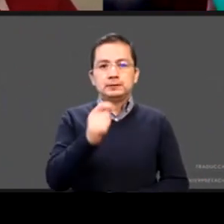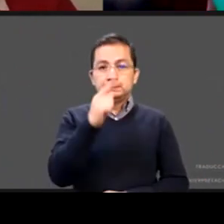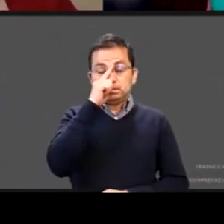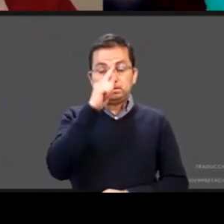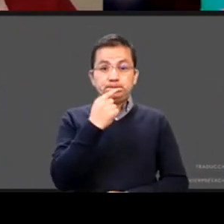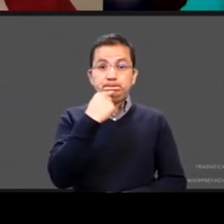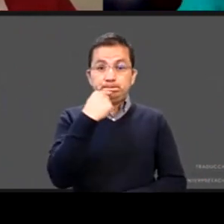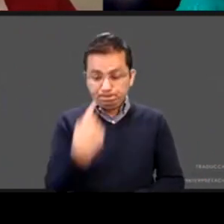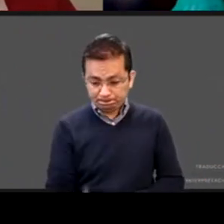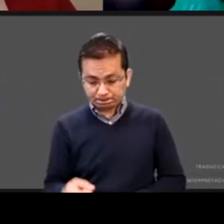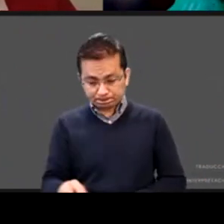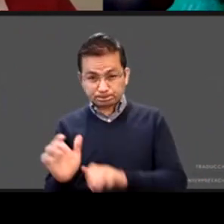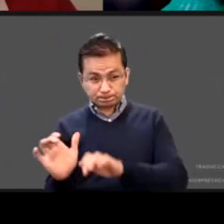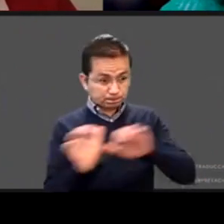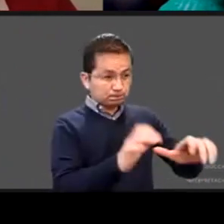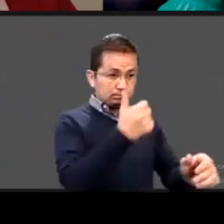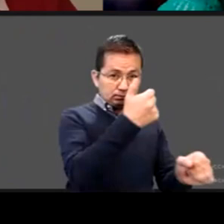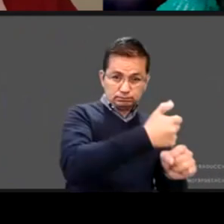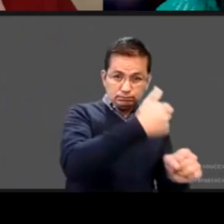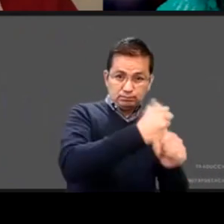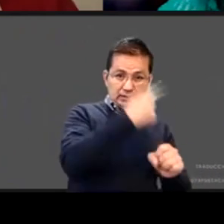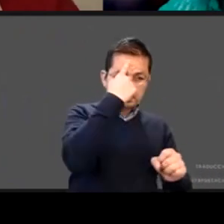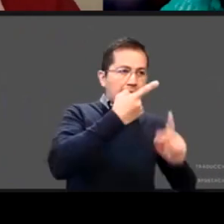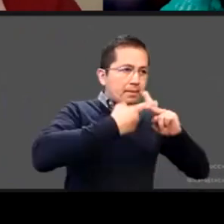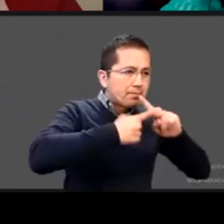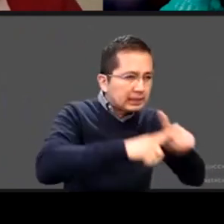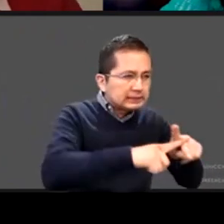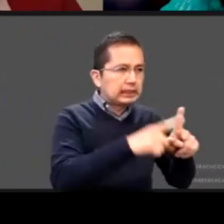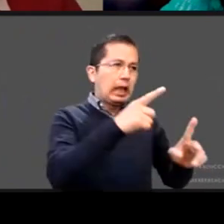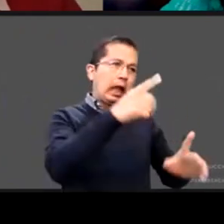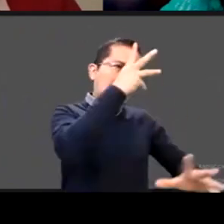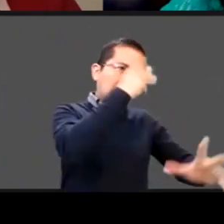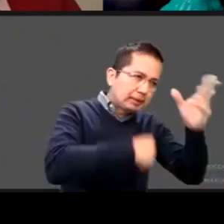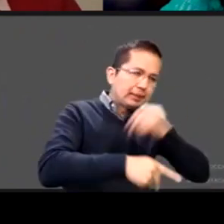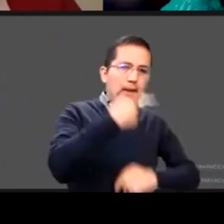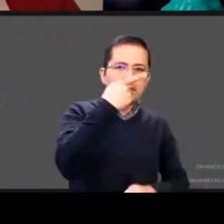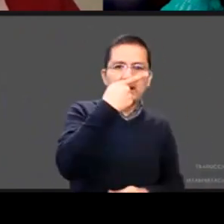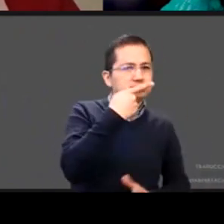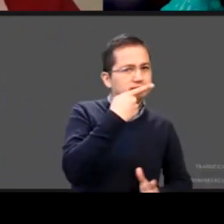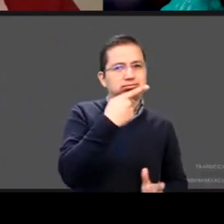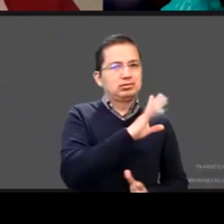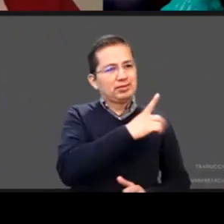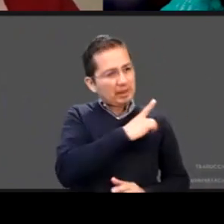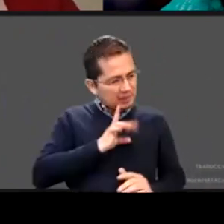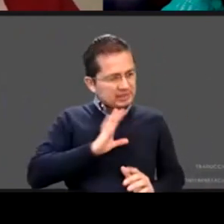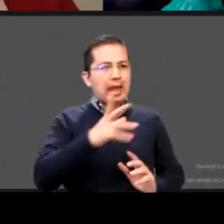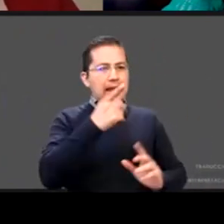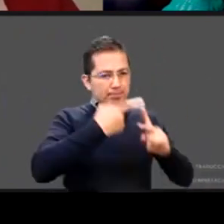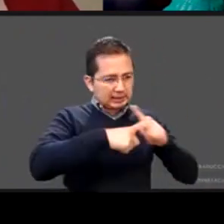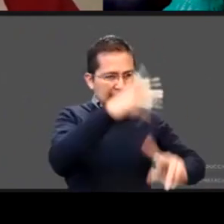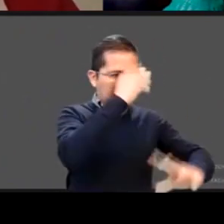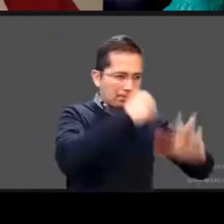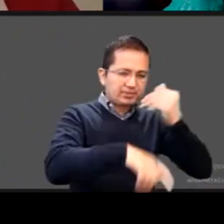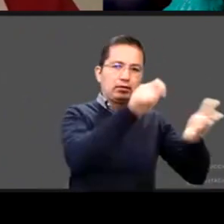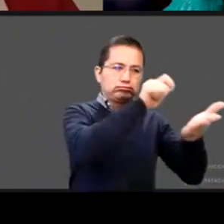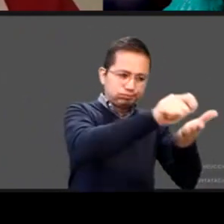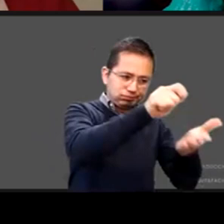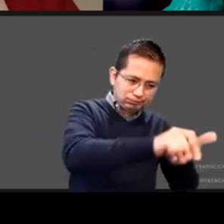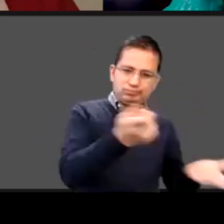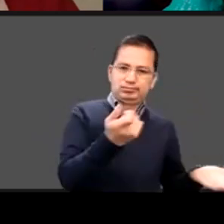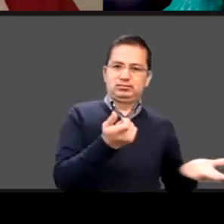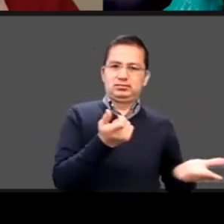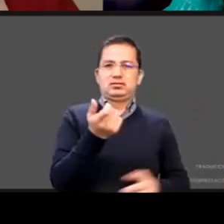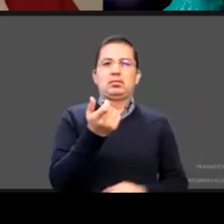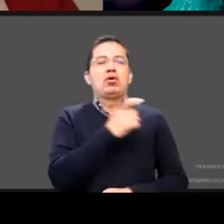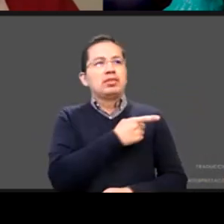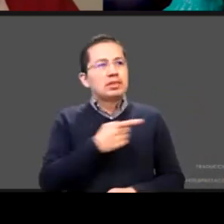gramática a un niño que llega a aprender a hablar no es lo mismo un niño que llega a aprender aritmética a un niño que llega a aprender el concepto de número y ahí es donde